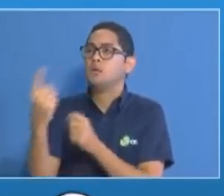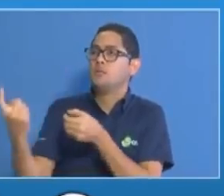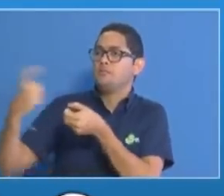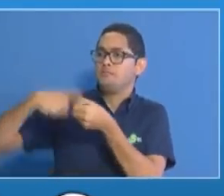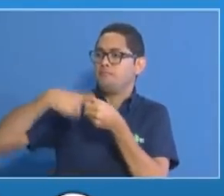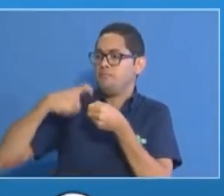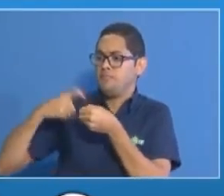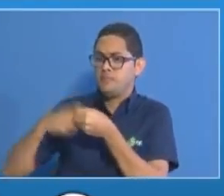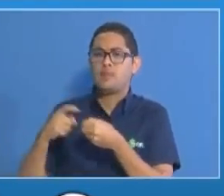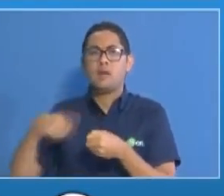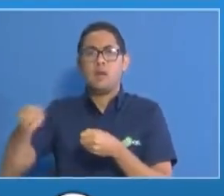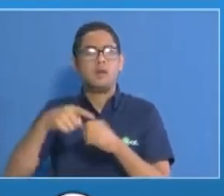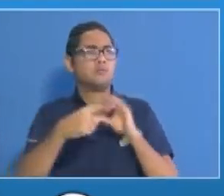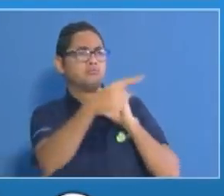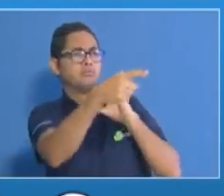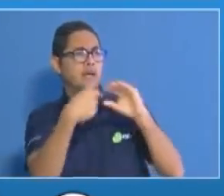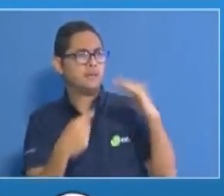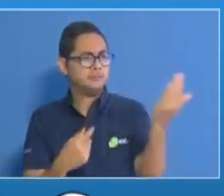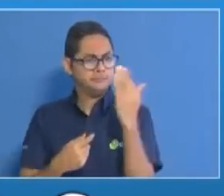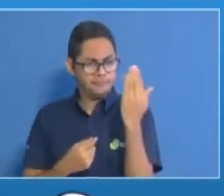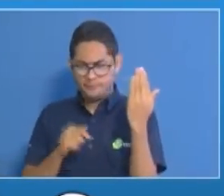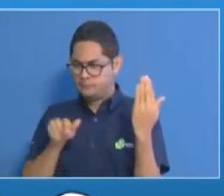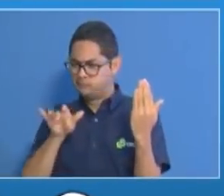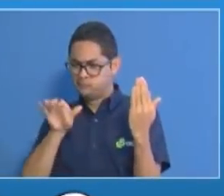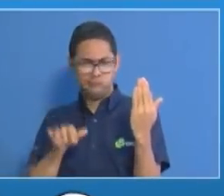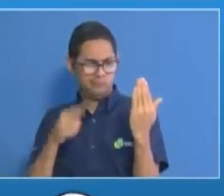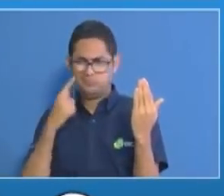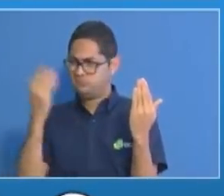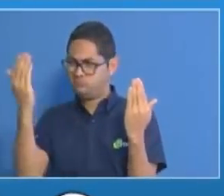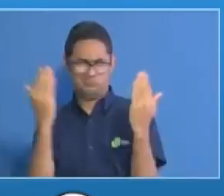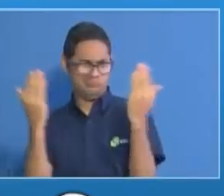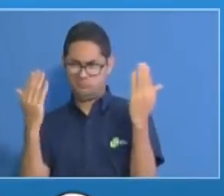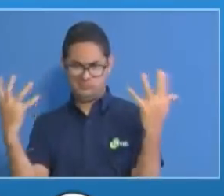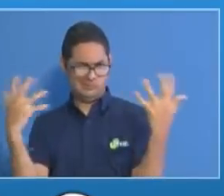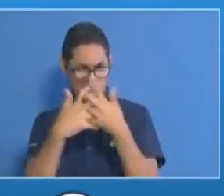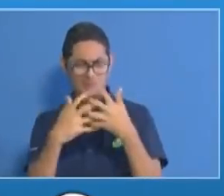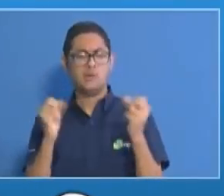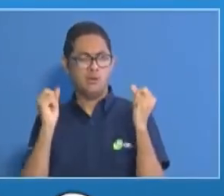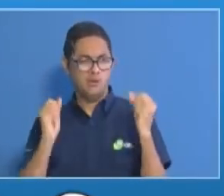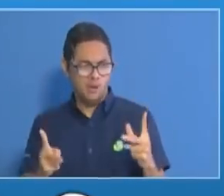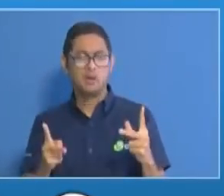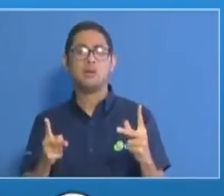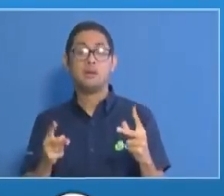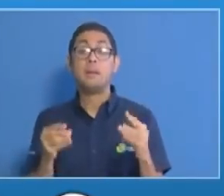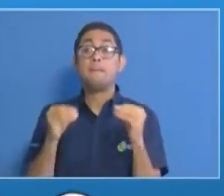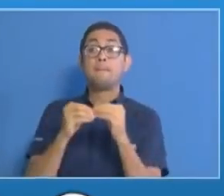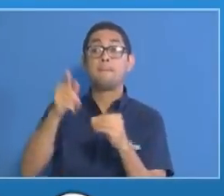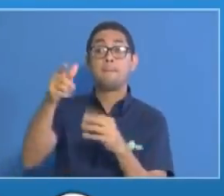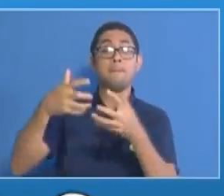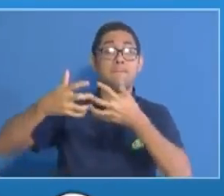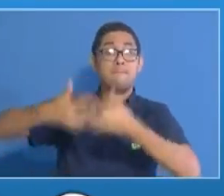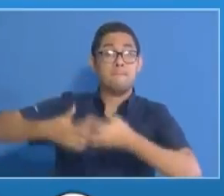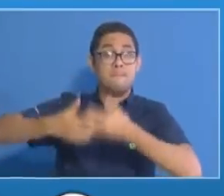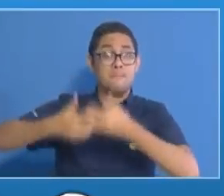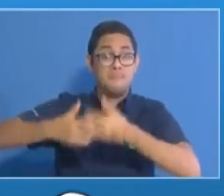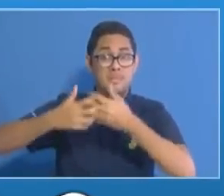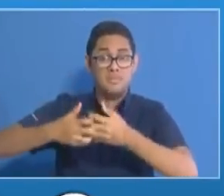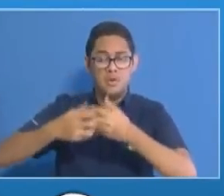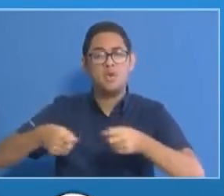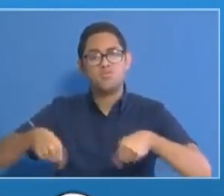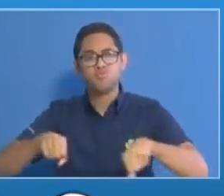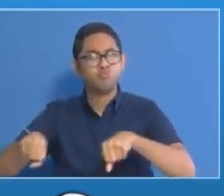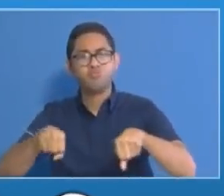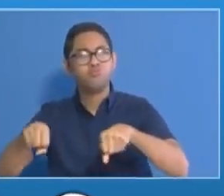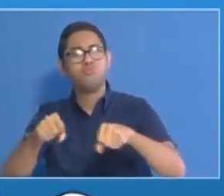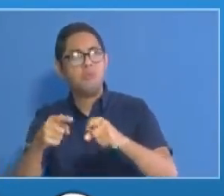recetas un grupo importante de dos empresas que se encargan de repartir a domicilio medicamentos y con eso